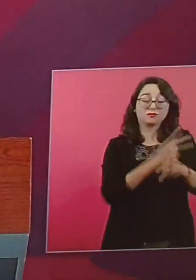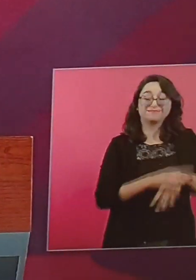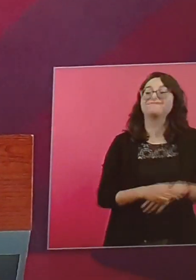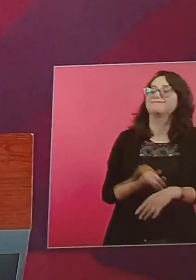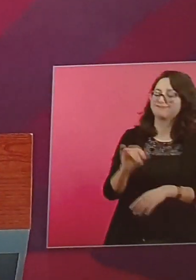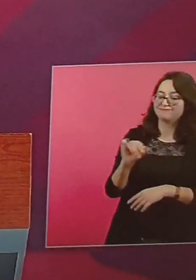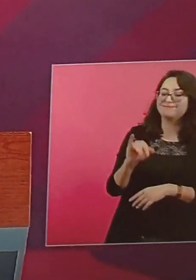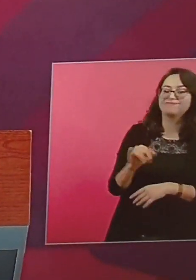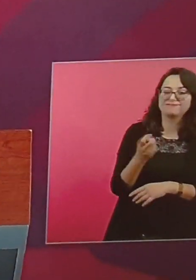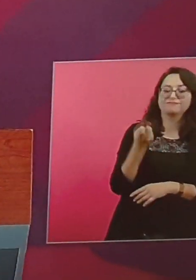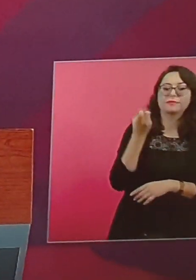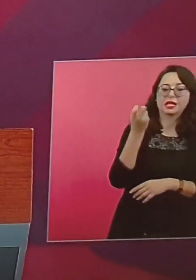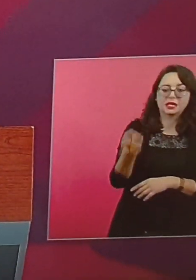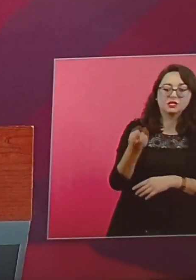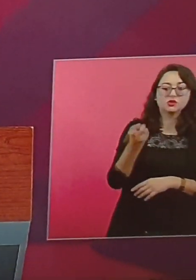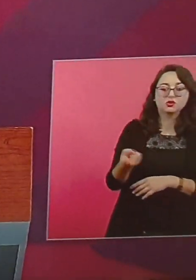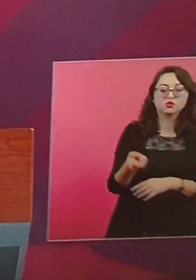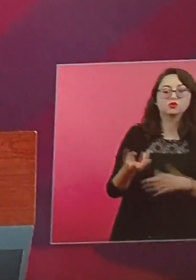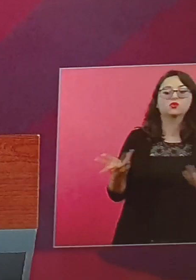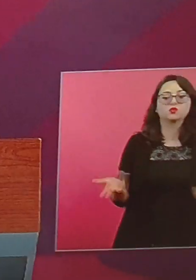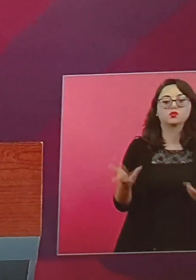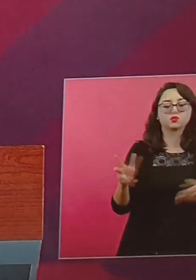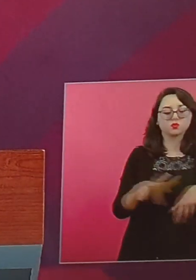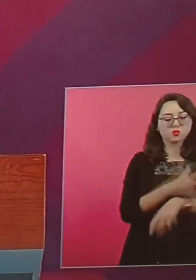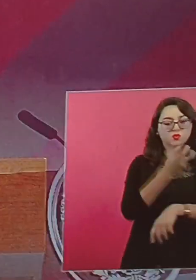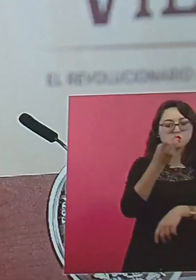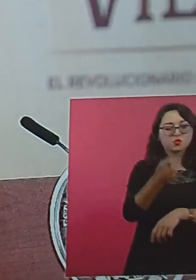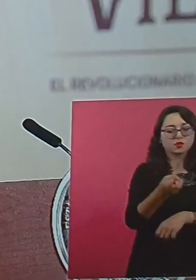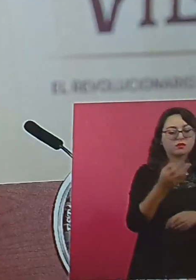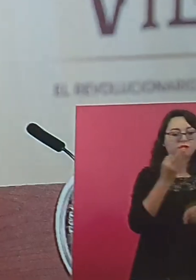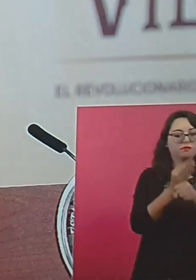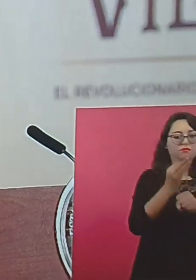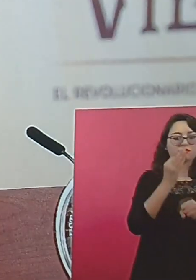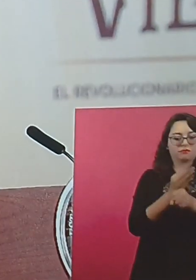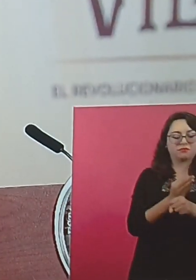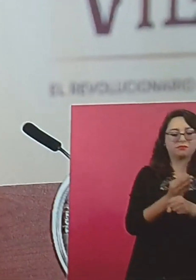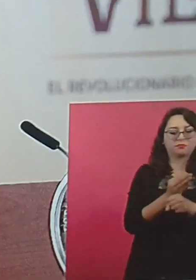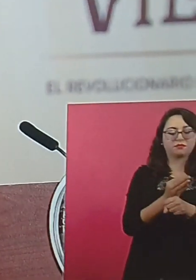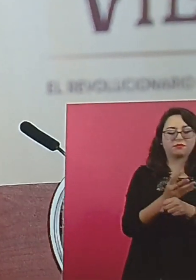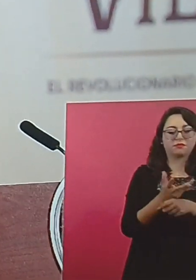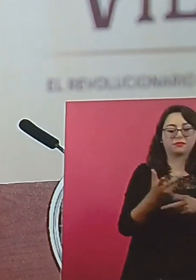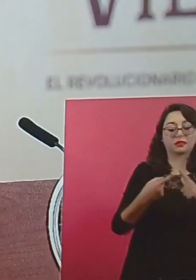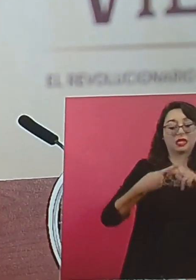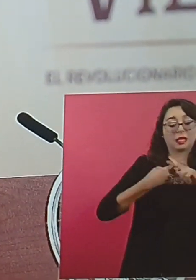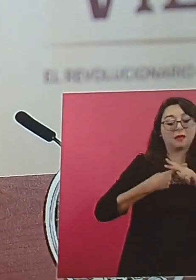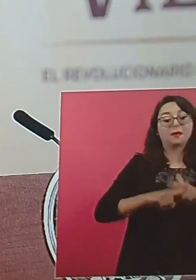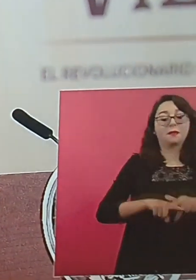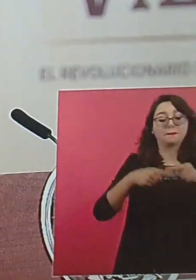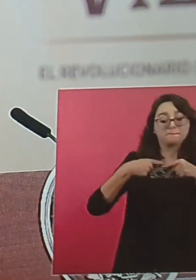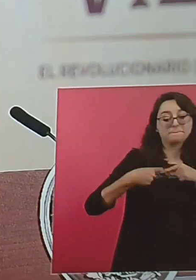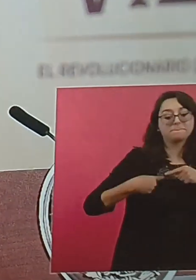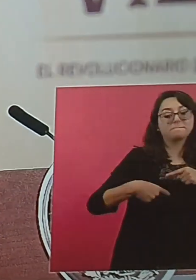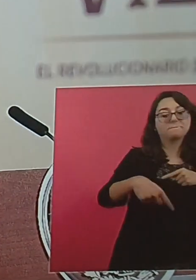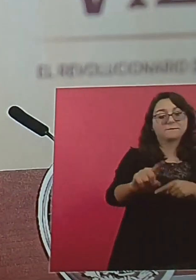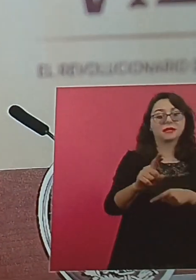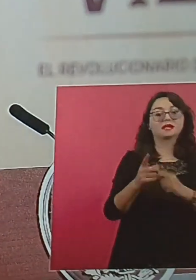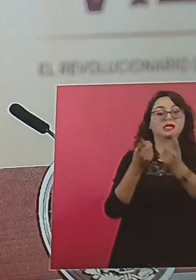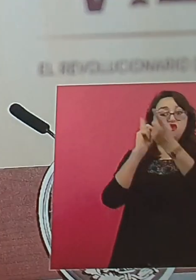Entonces, como ahora viene el inicio de Playoff, pues se está